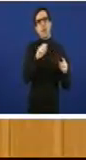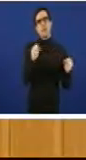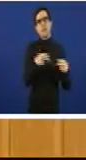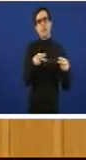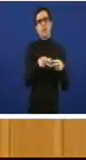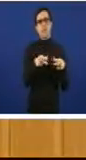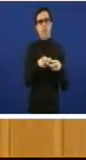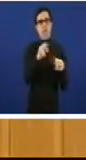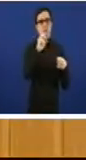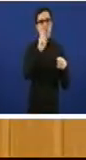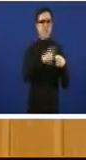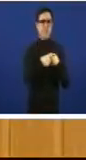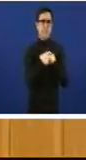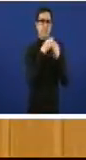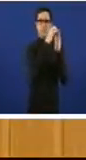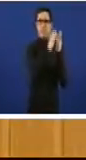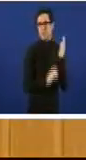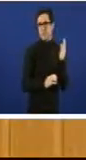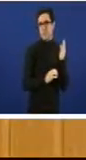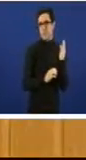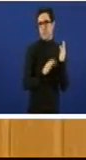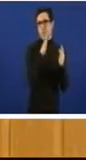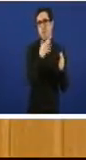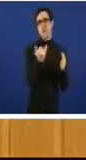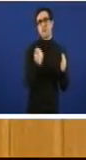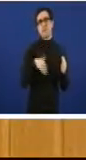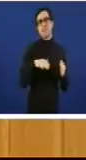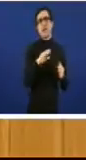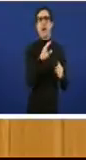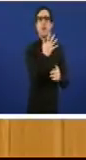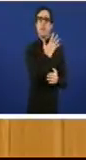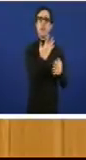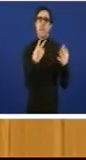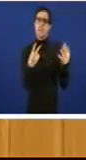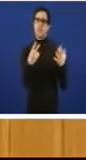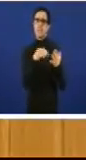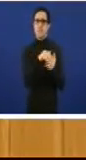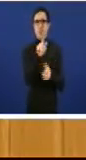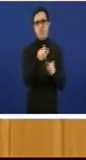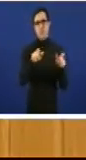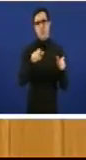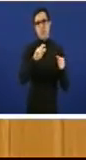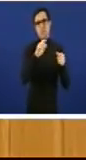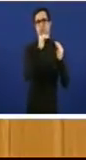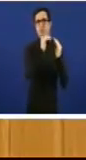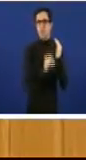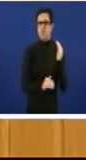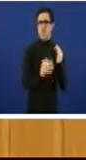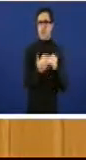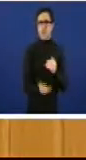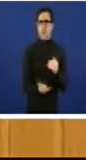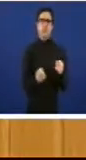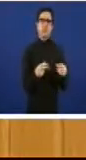.000 personas insistimos que temos de baixa en estes momentos. tamén propoñemos medidas para